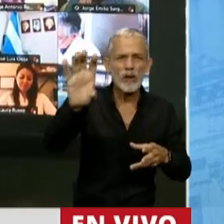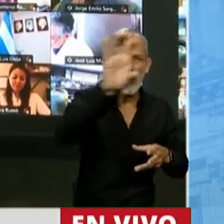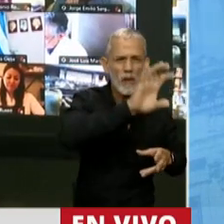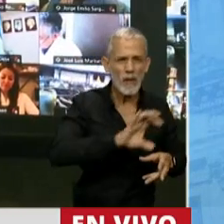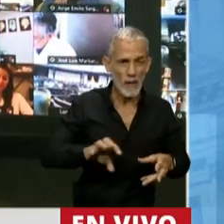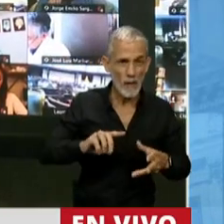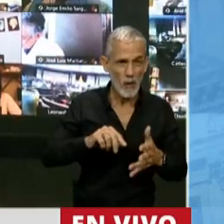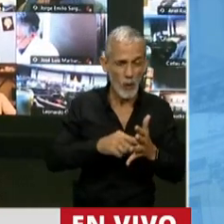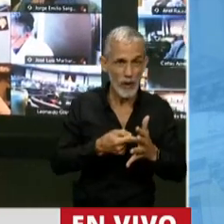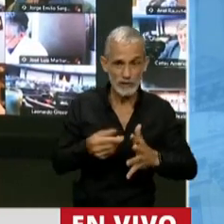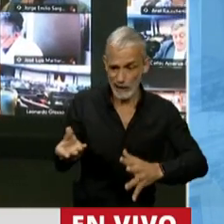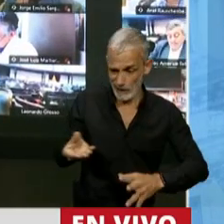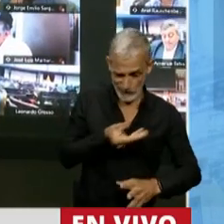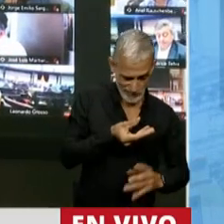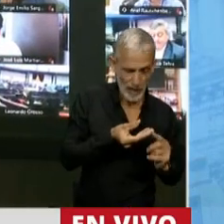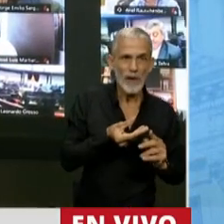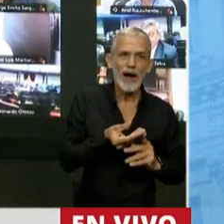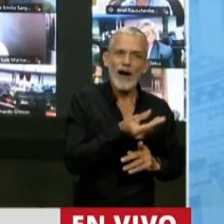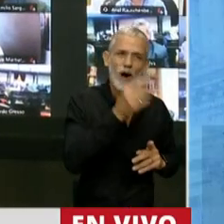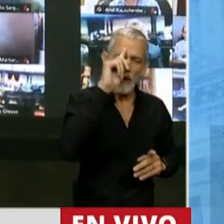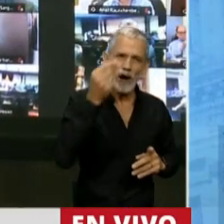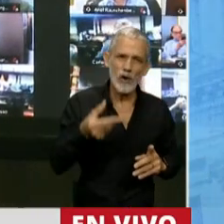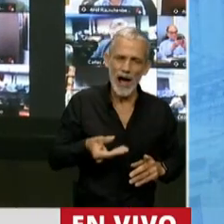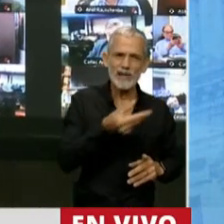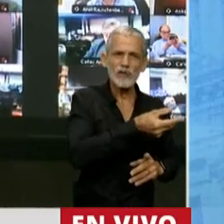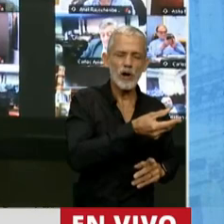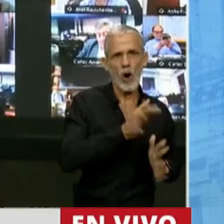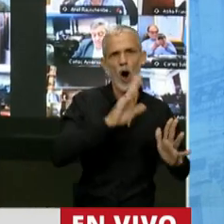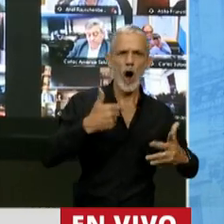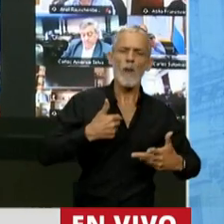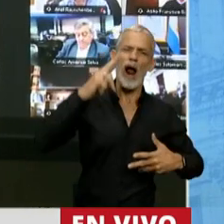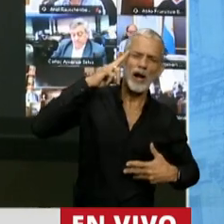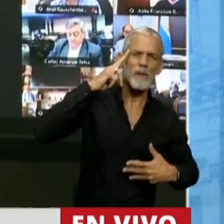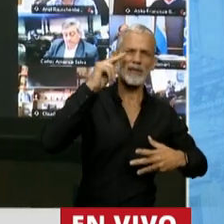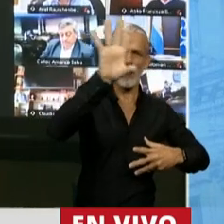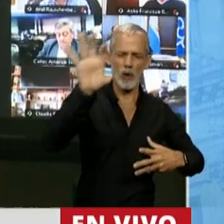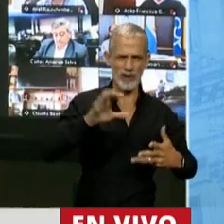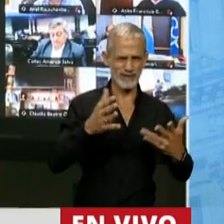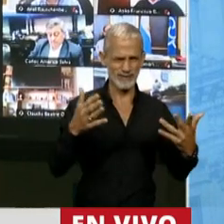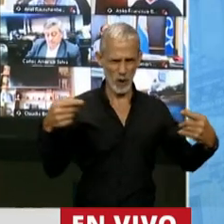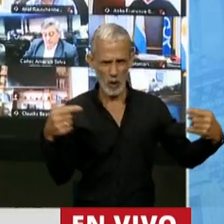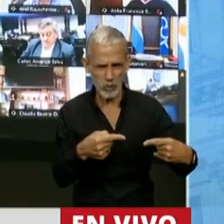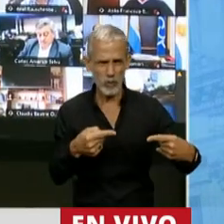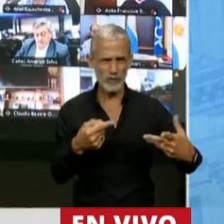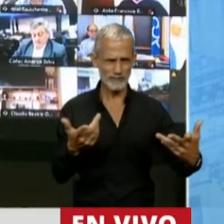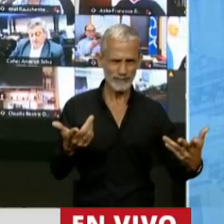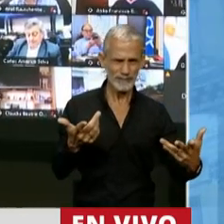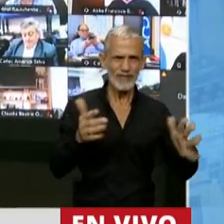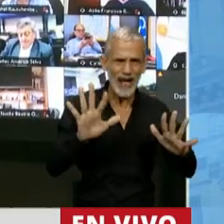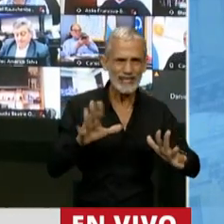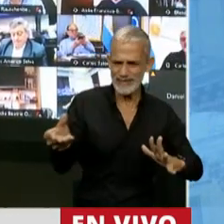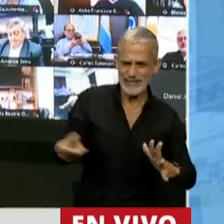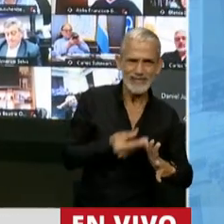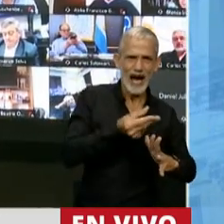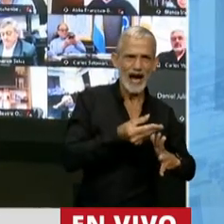del país para que vayan al gobierno nacional en nombre del federalismo. Muchachos, el federalismo no es